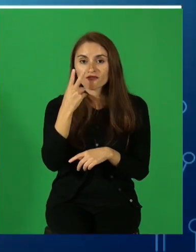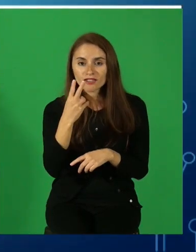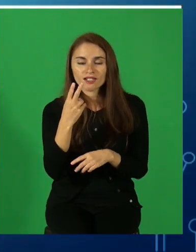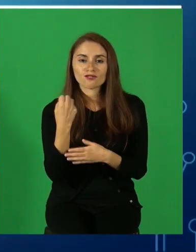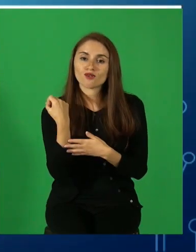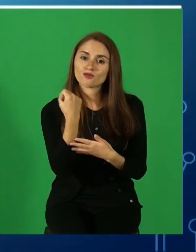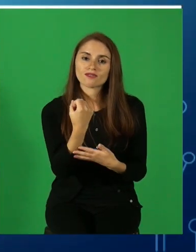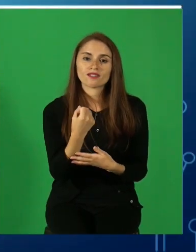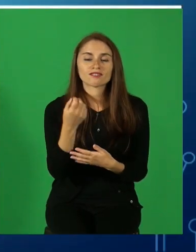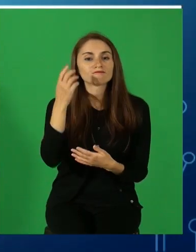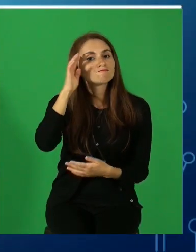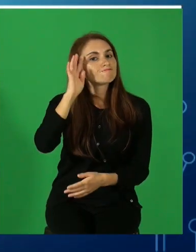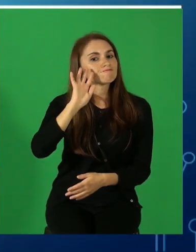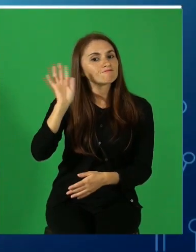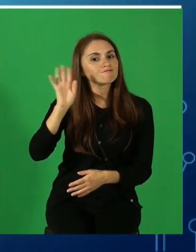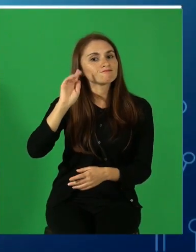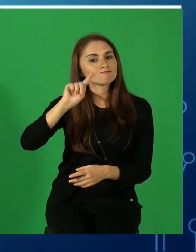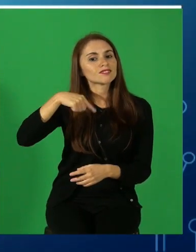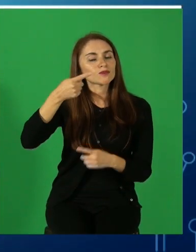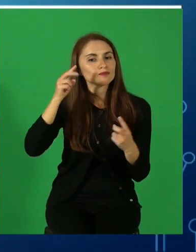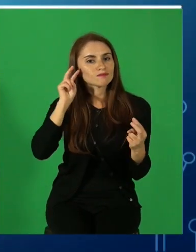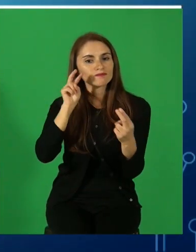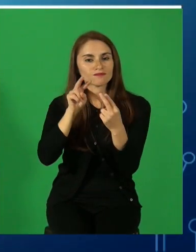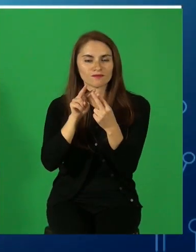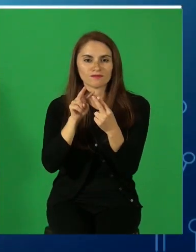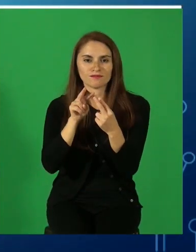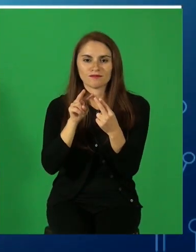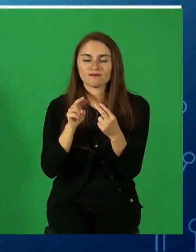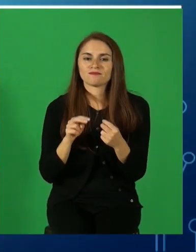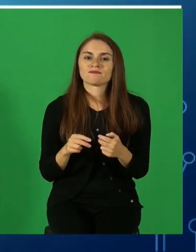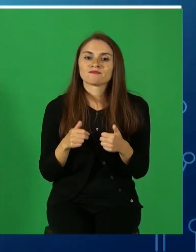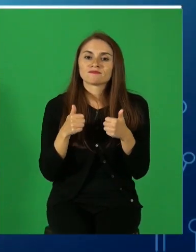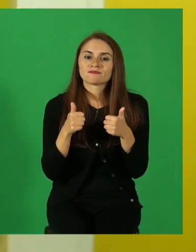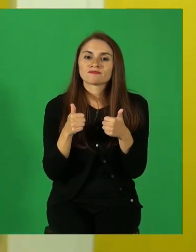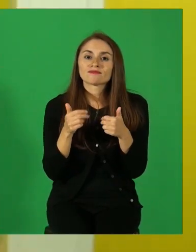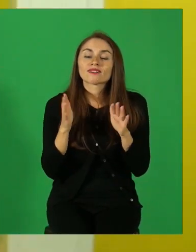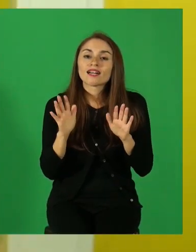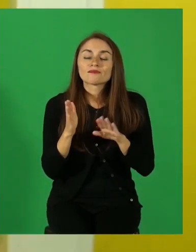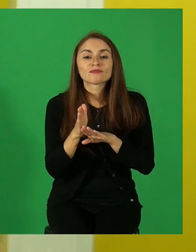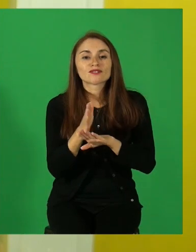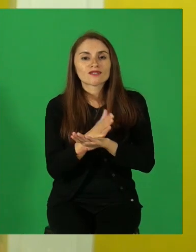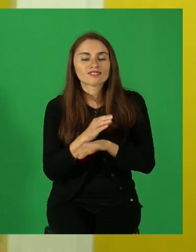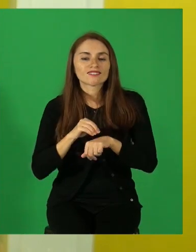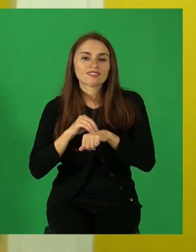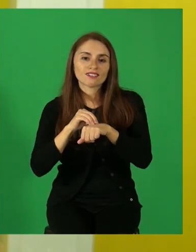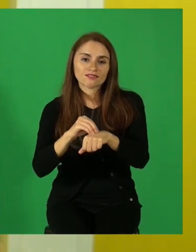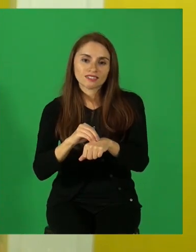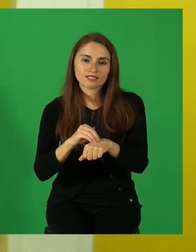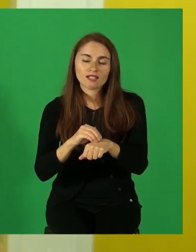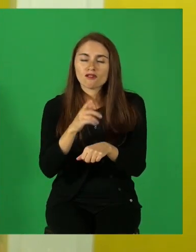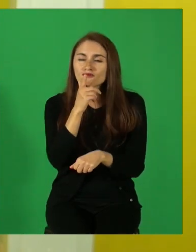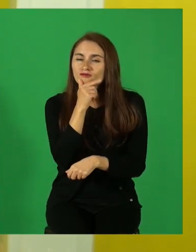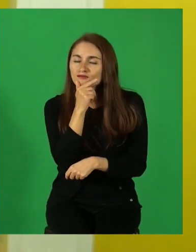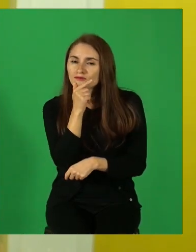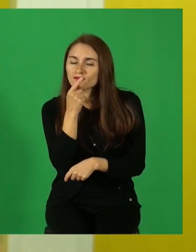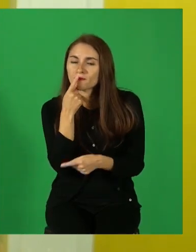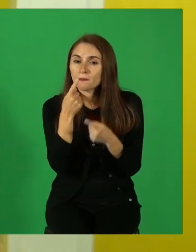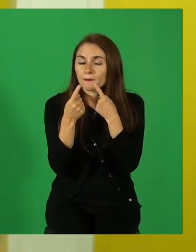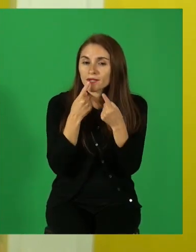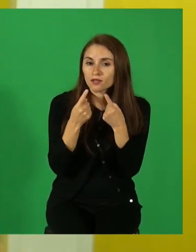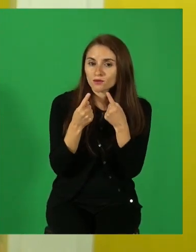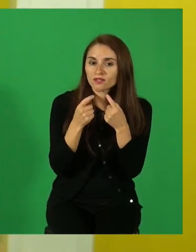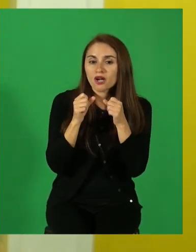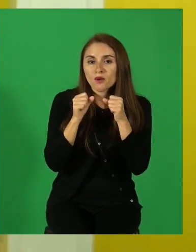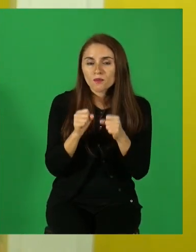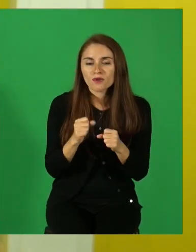despido y nos encontraremos en una próxima oportunidad, sin antes mencionar que dudas o consultas tú